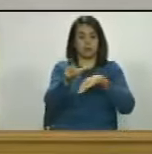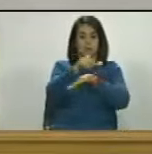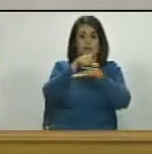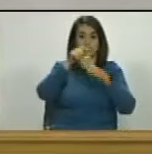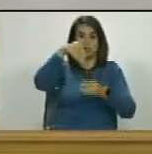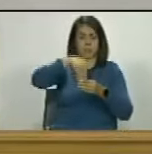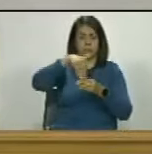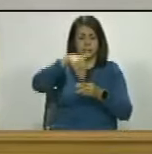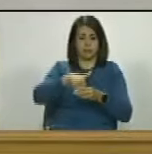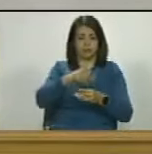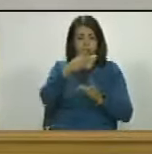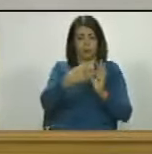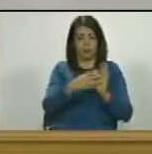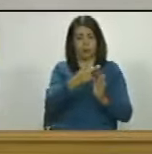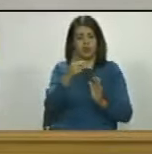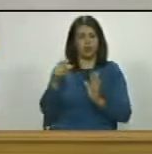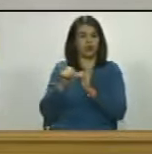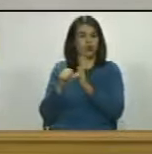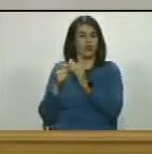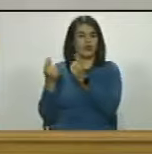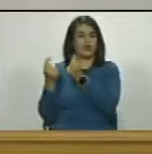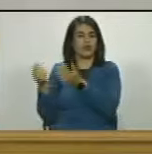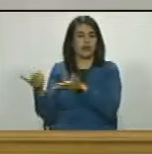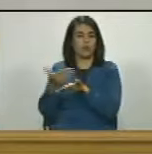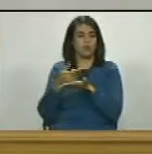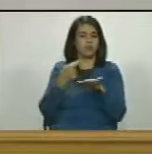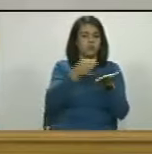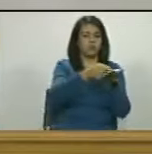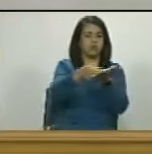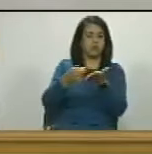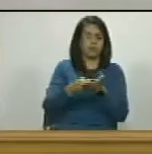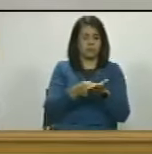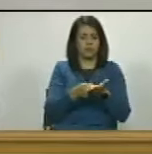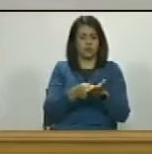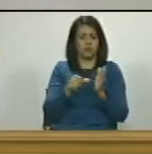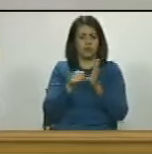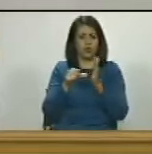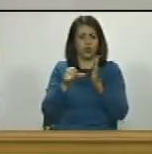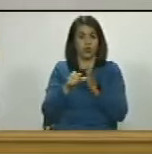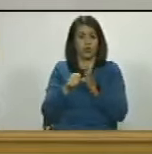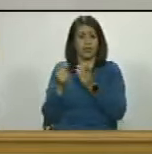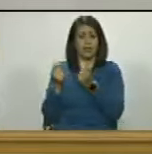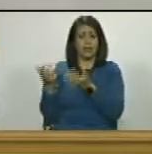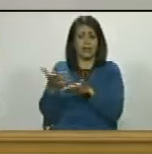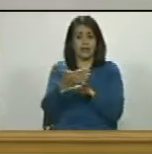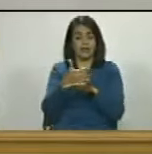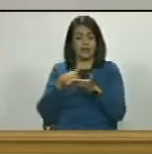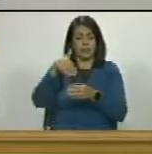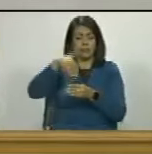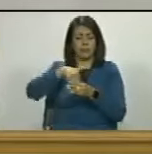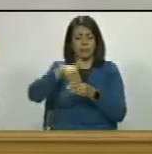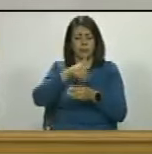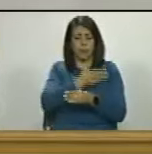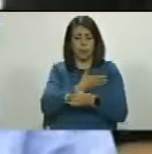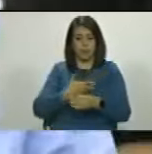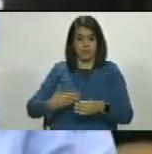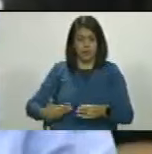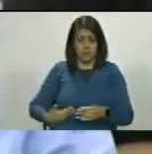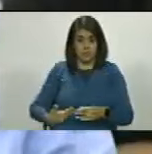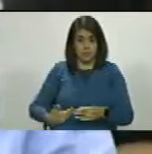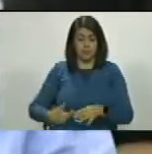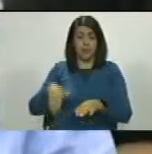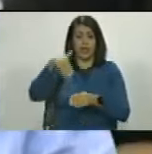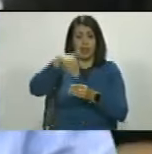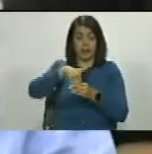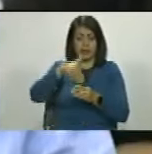en las elecciones de 2021 de donde de donde van a intentar sacar la plata para las elecciones presidenciales y